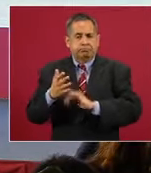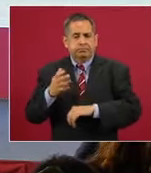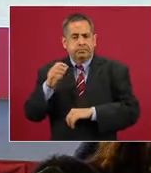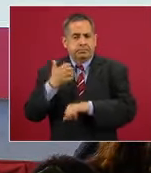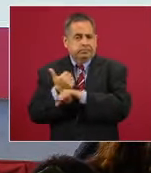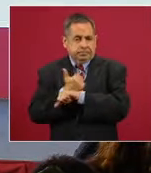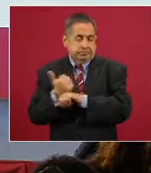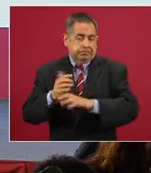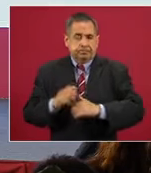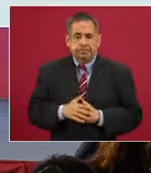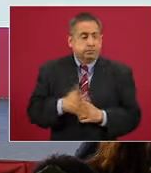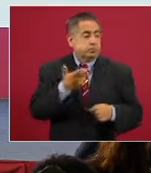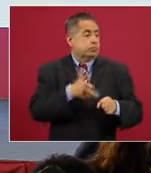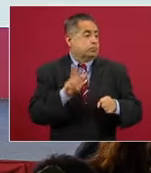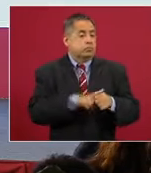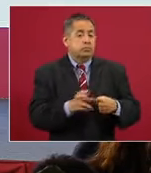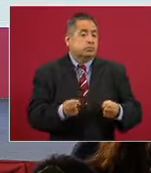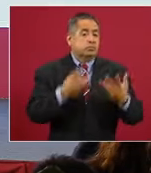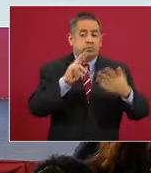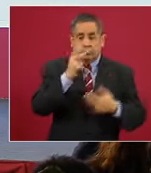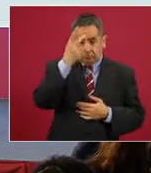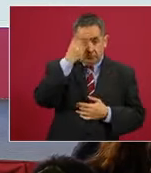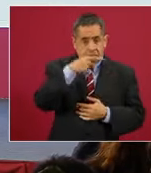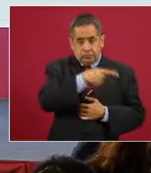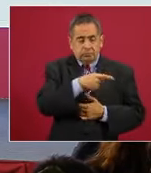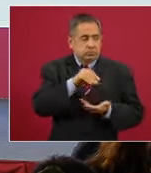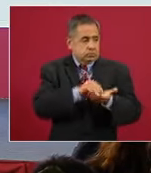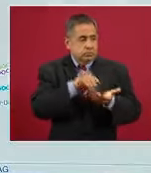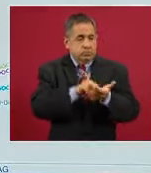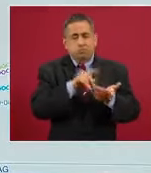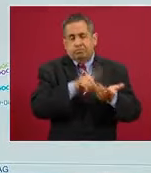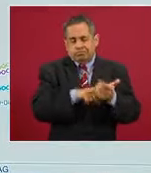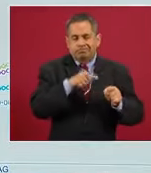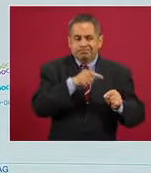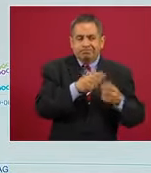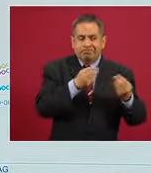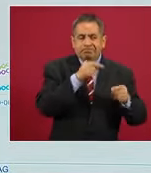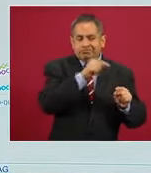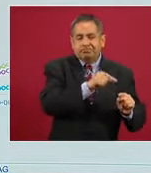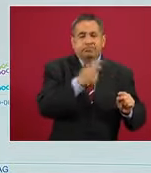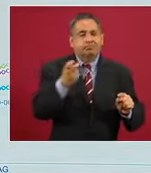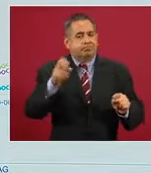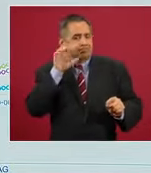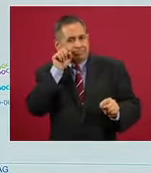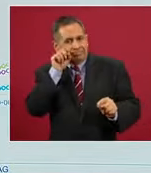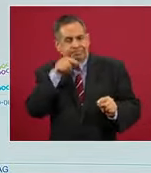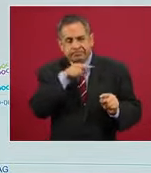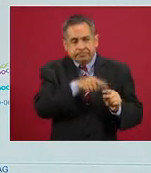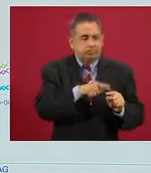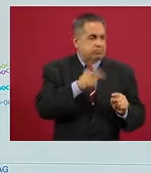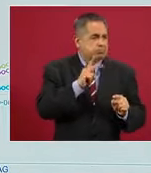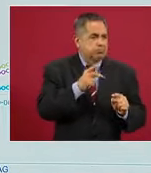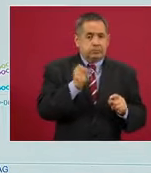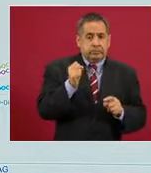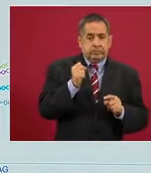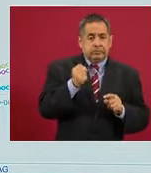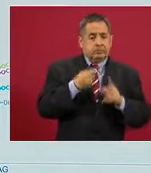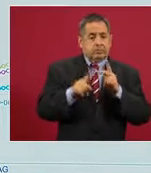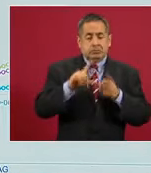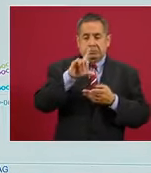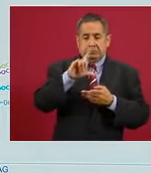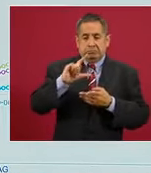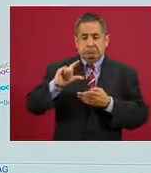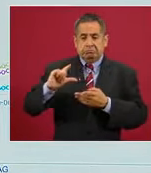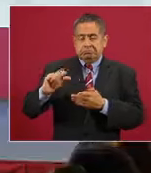La ocupación hospitalaria es uno de los indicadores que lo mantiene, todavía en color naranja, pero ya se ve desde que empezó septiembre una